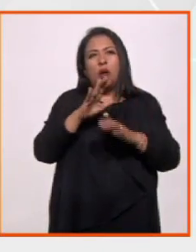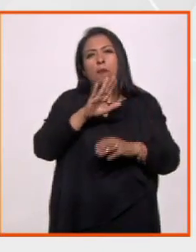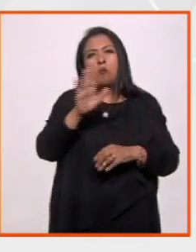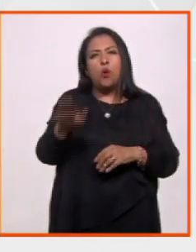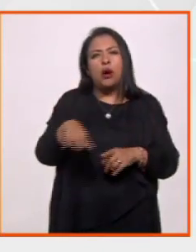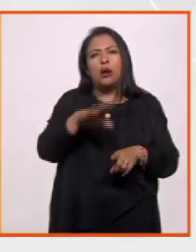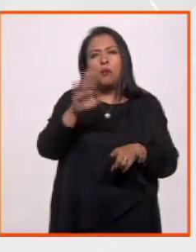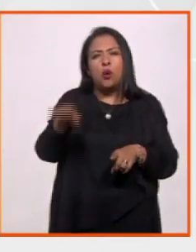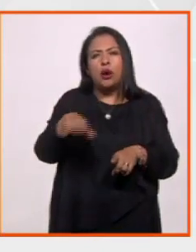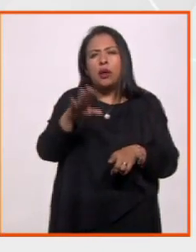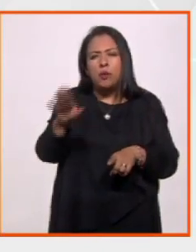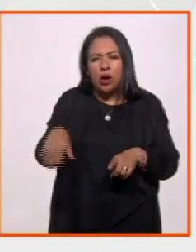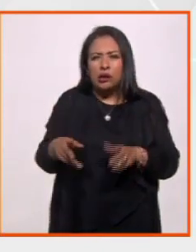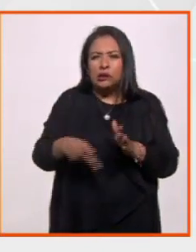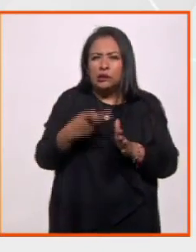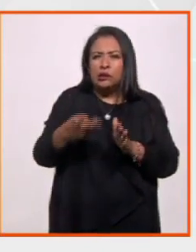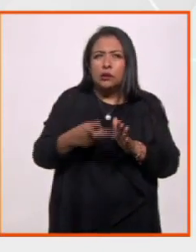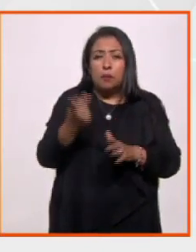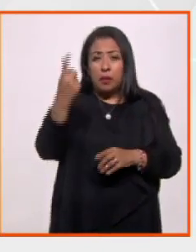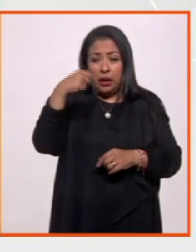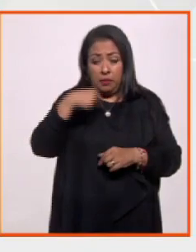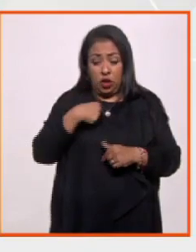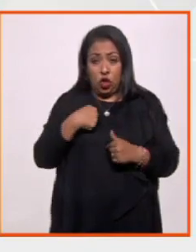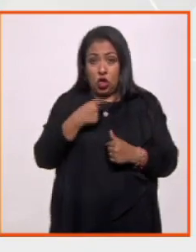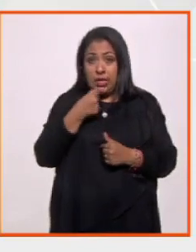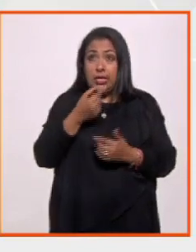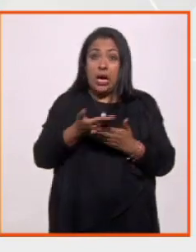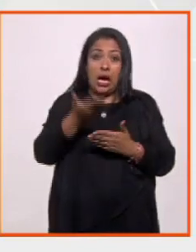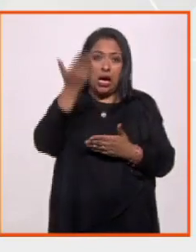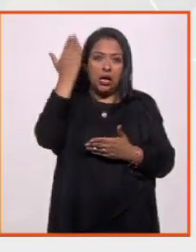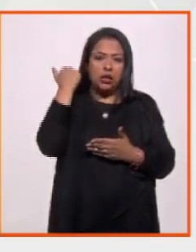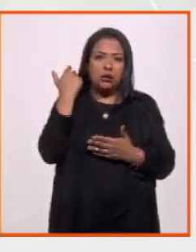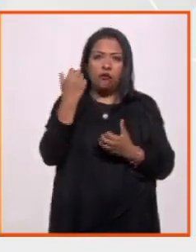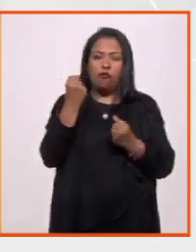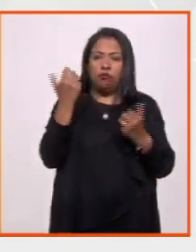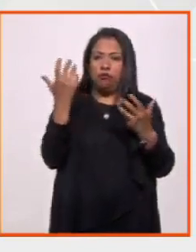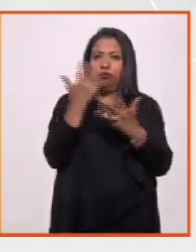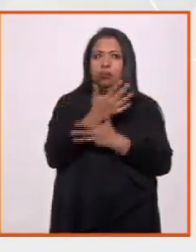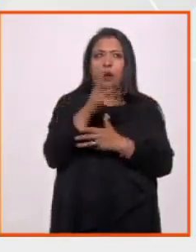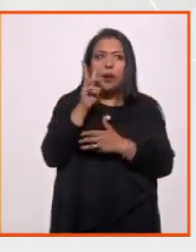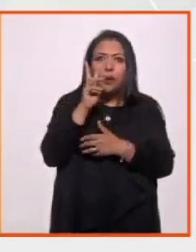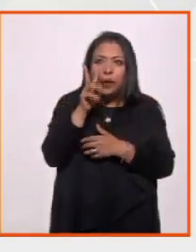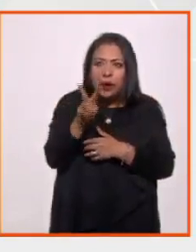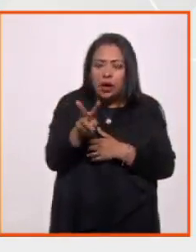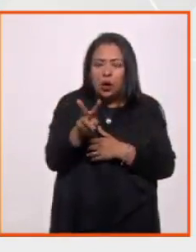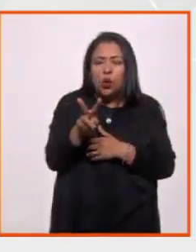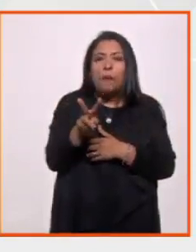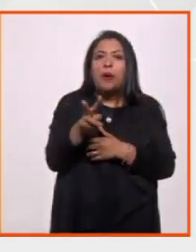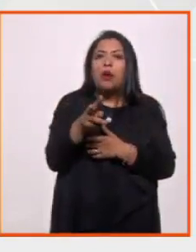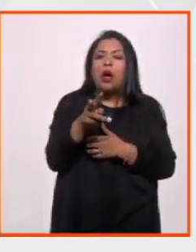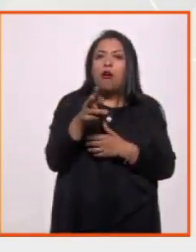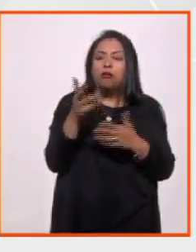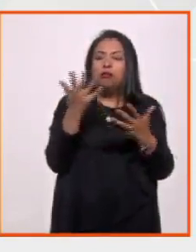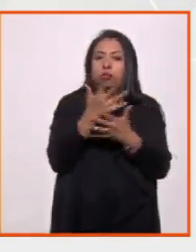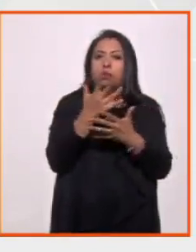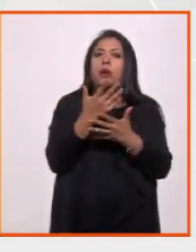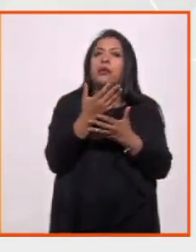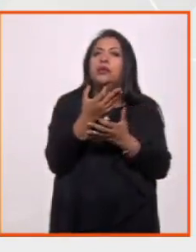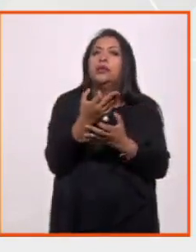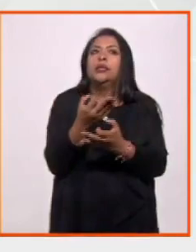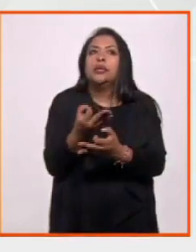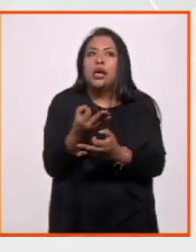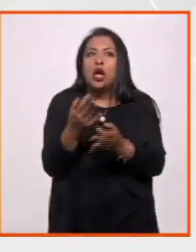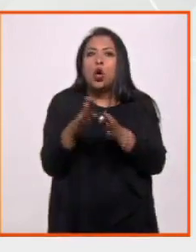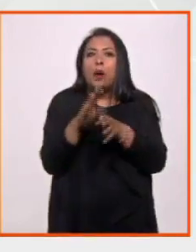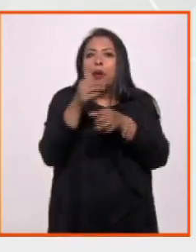cada vez en escena. Y para mí, como niña en esa época, pues era fuerte ver eso, pero también era atractivo esa tragedia